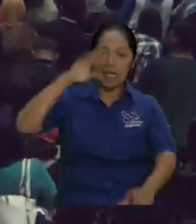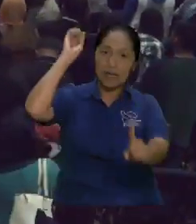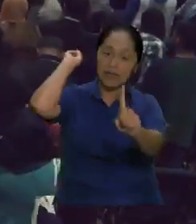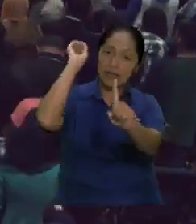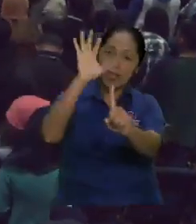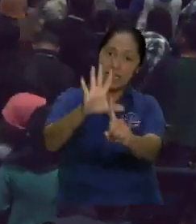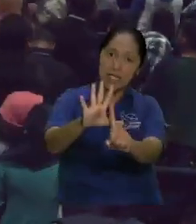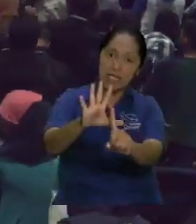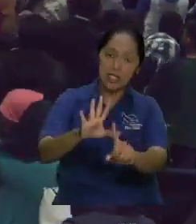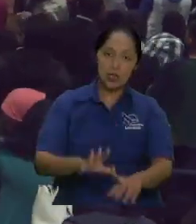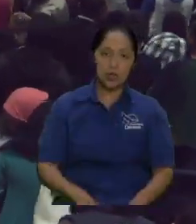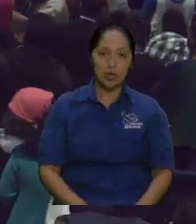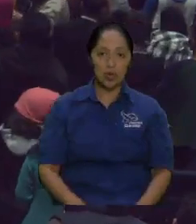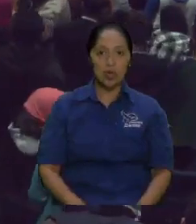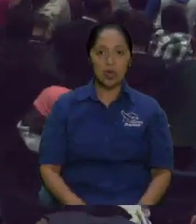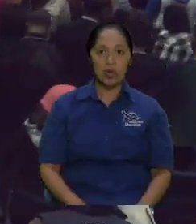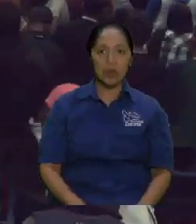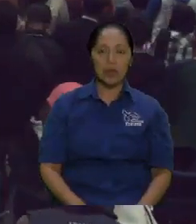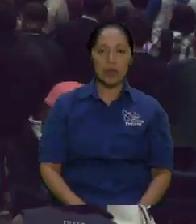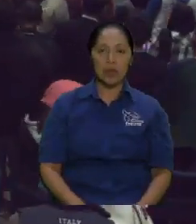están ministrándolos a ellos